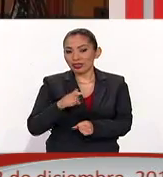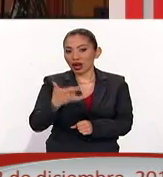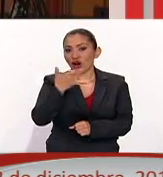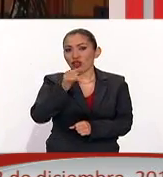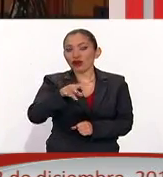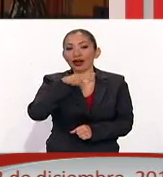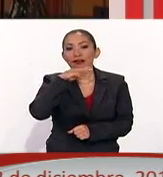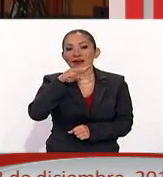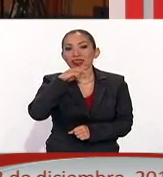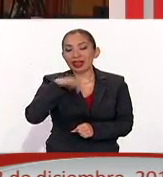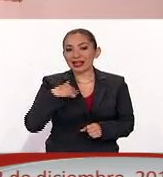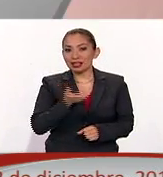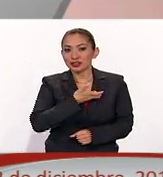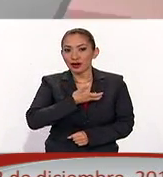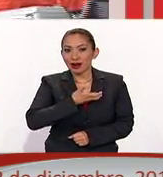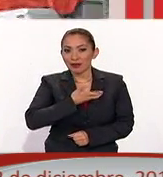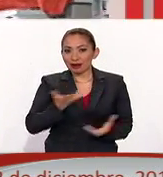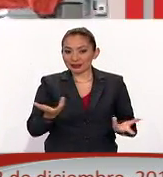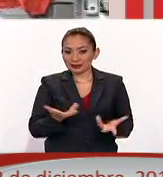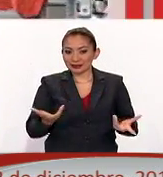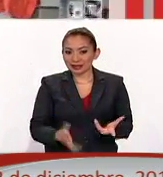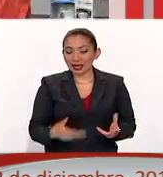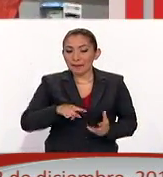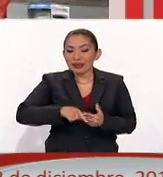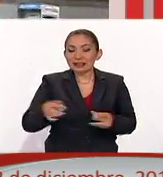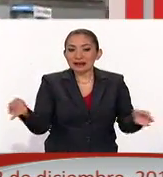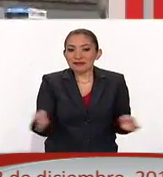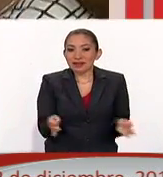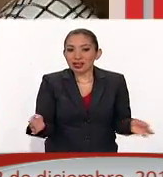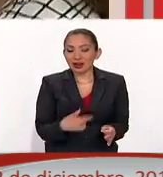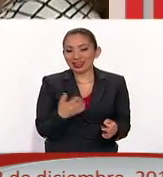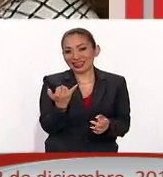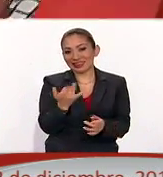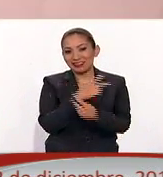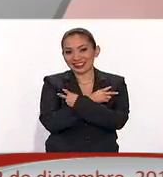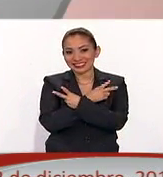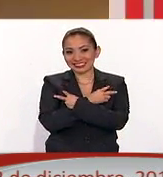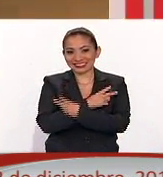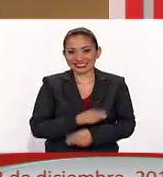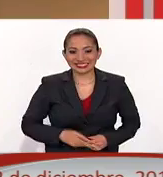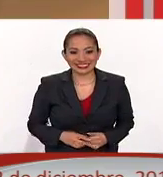bordo de Navidad en el Zócalo. Inicia el invierno y también las vacaciones.